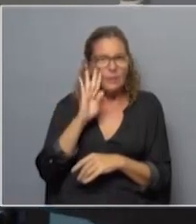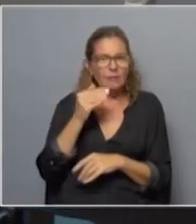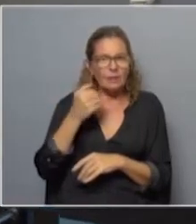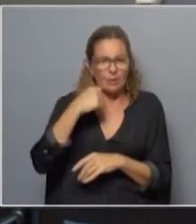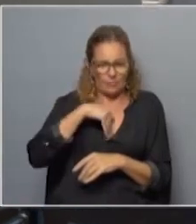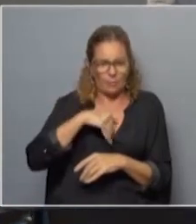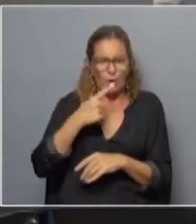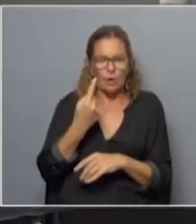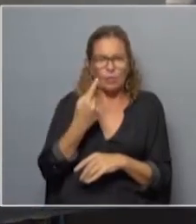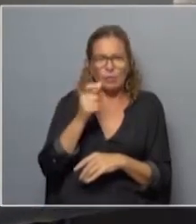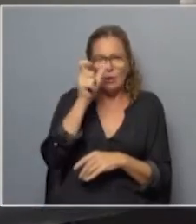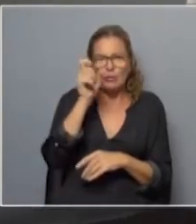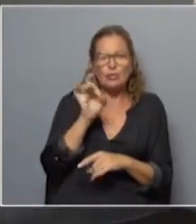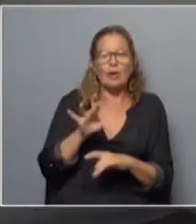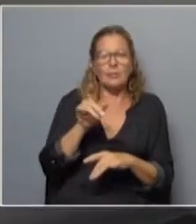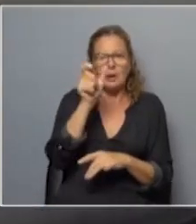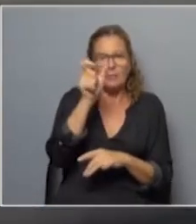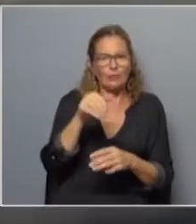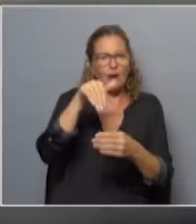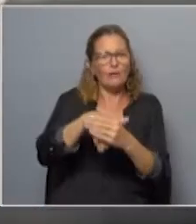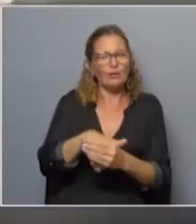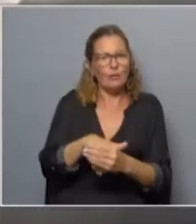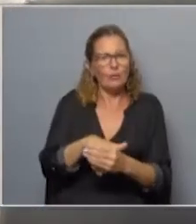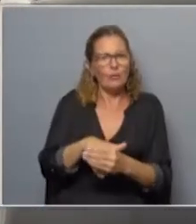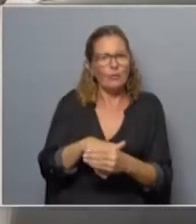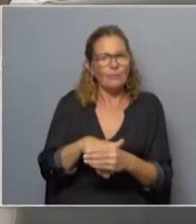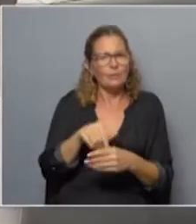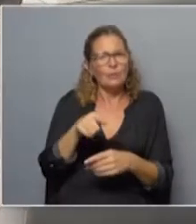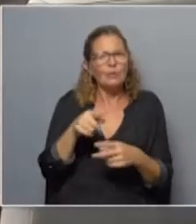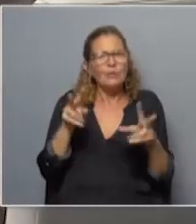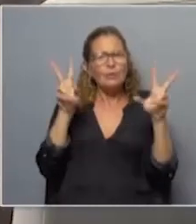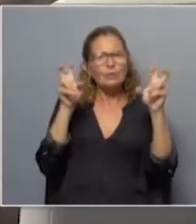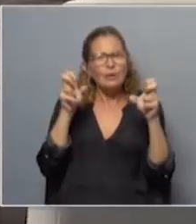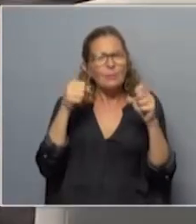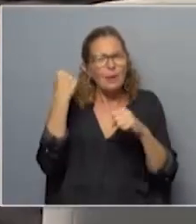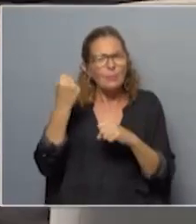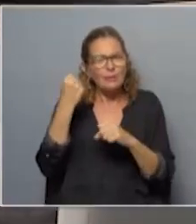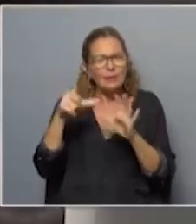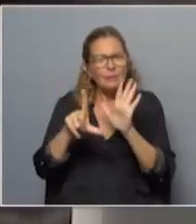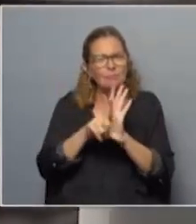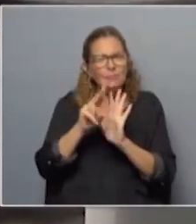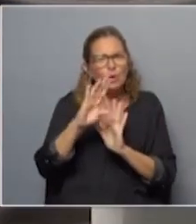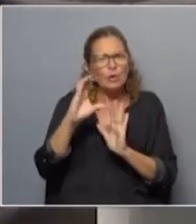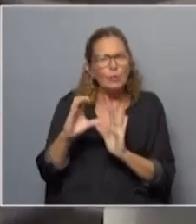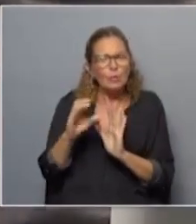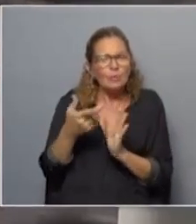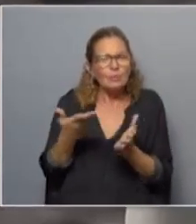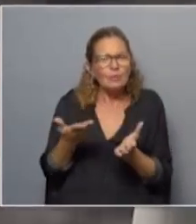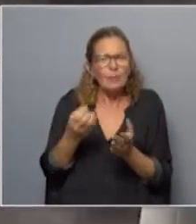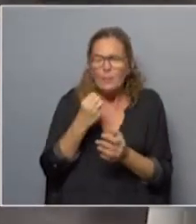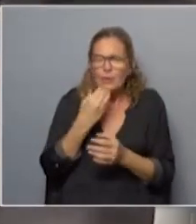uruguayo que lo votó. ¿Cuántas de esos temas cruciales que están en la ley de urgente consideración hubieran sido